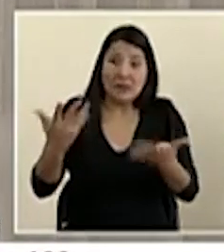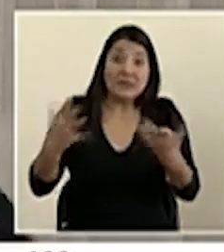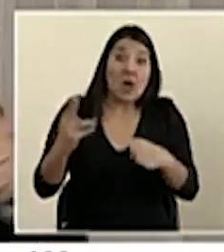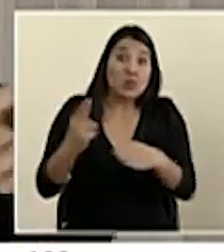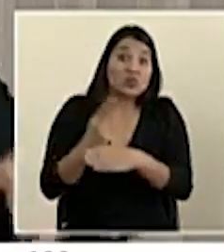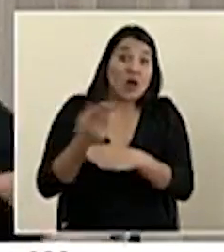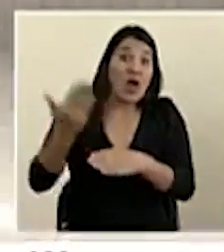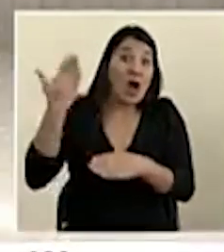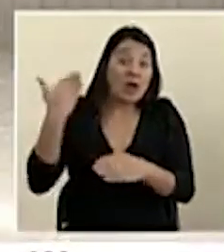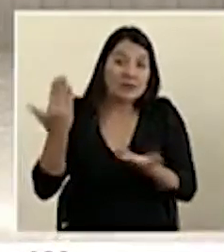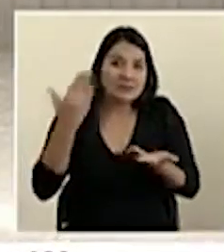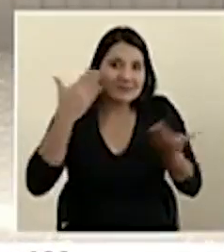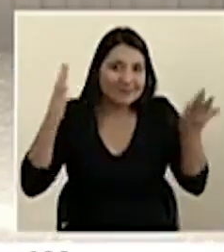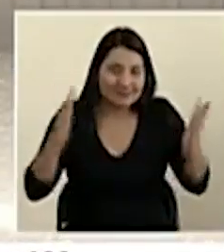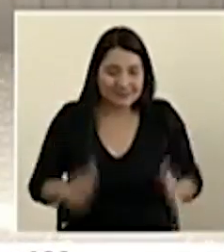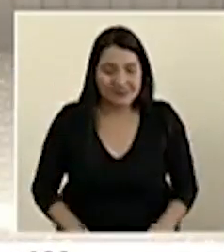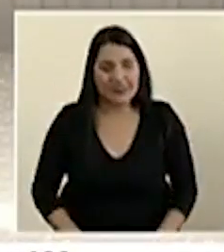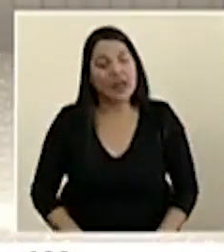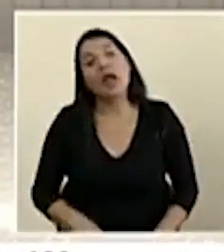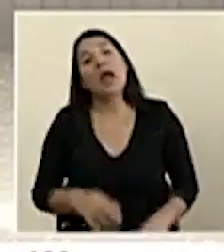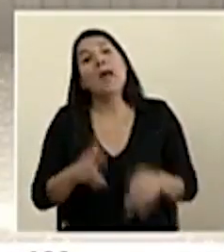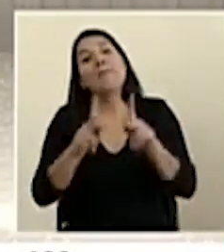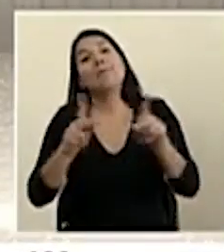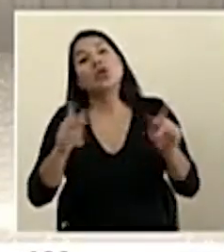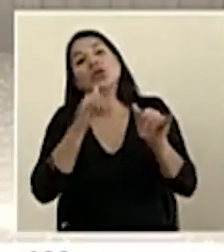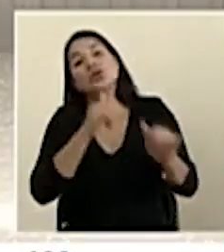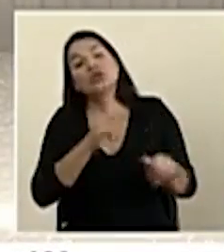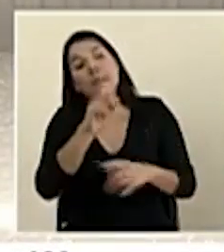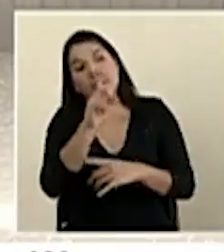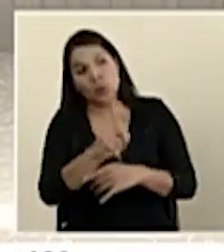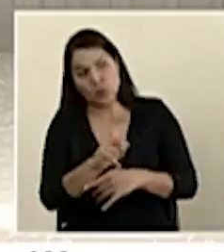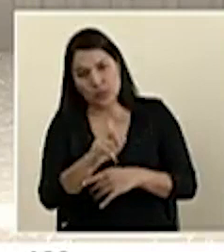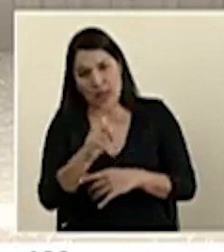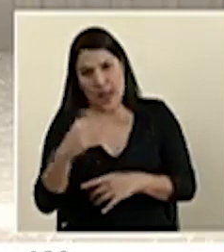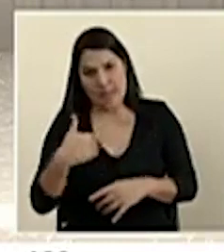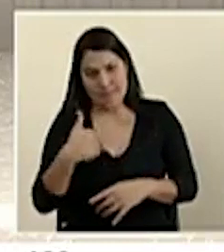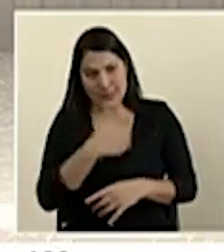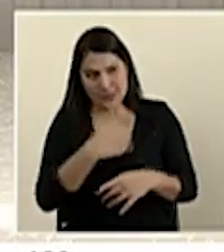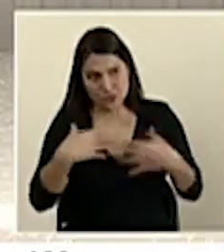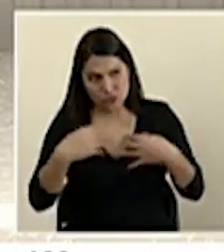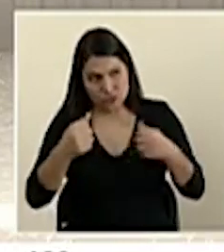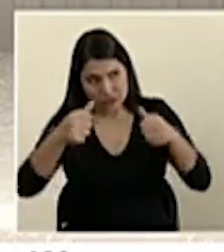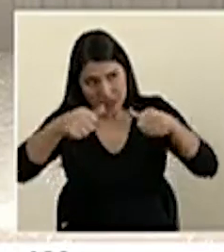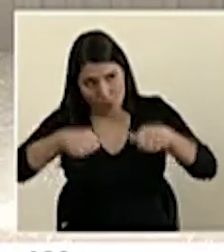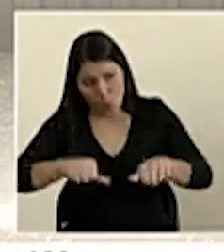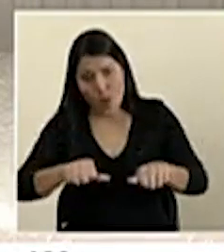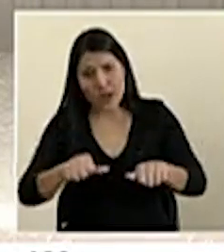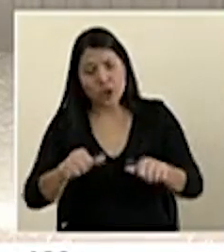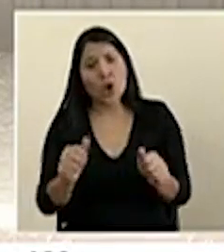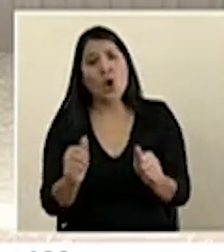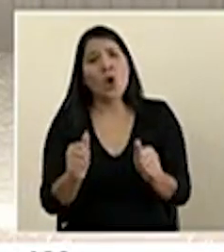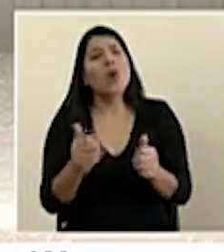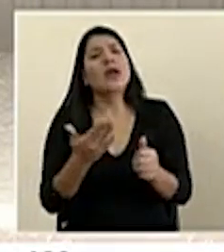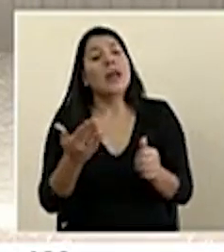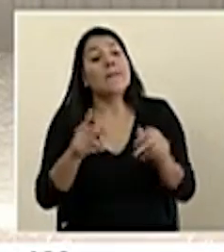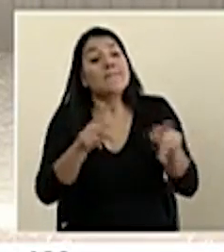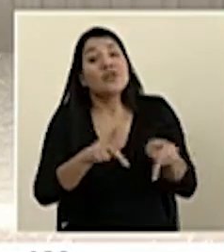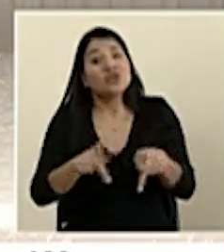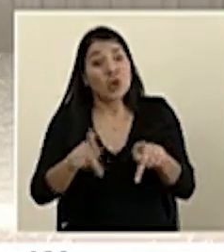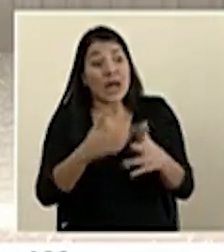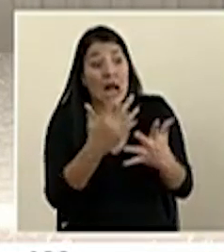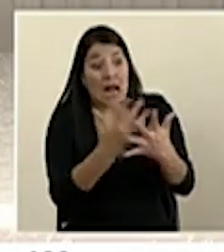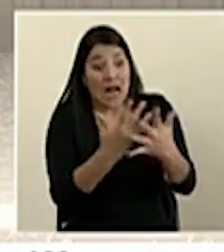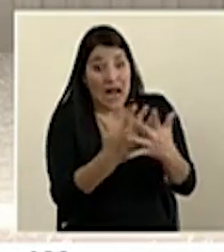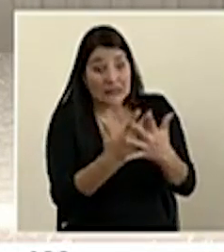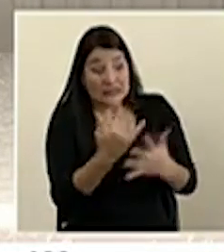ningún valor. Diario Extra Pregunta. ¿Está de acuerdo el Ministro de Salud con la liberación de personas privadas de libertad? ¿Es momento adecuado para hacerlo?